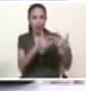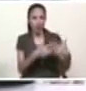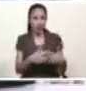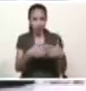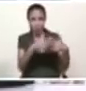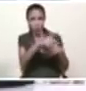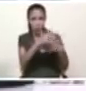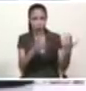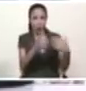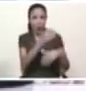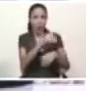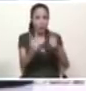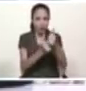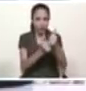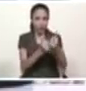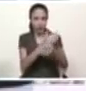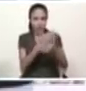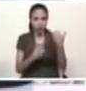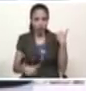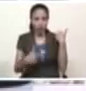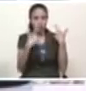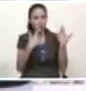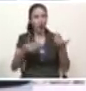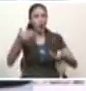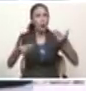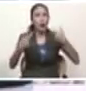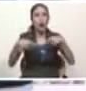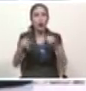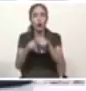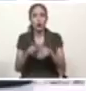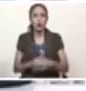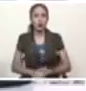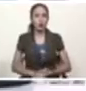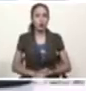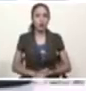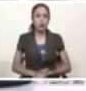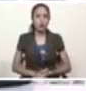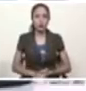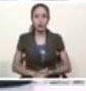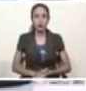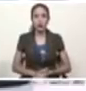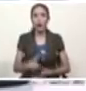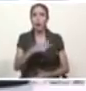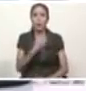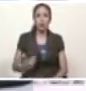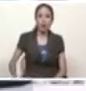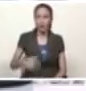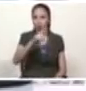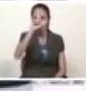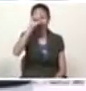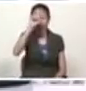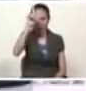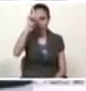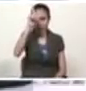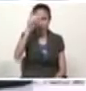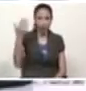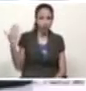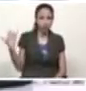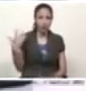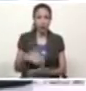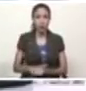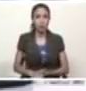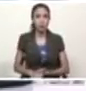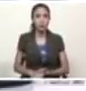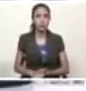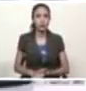seguramente los que me escuchan y me ven a esta hora o después por las redes sociales no saben quien es Mike Pence